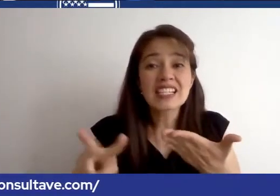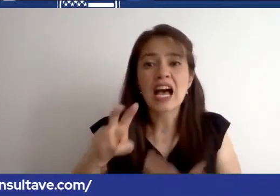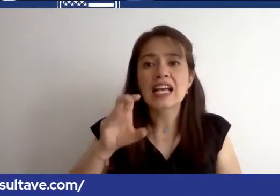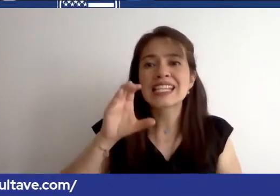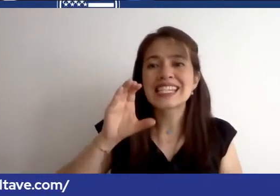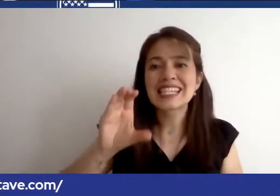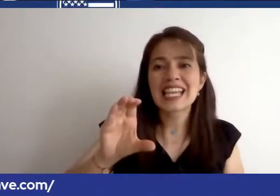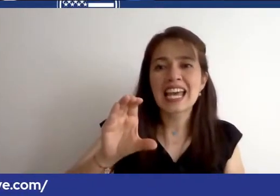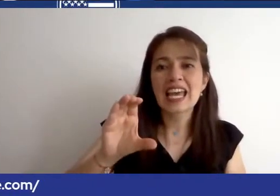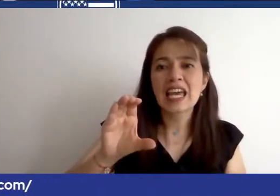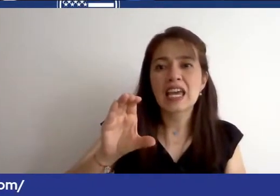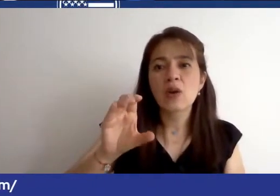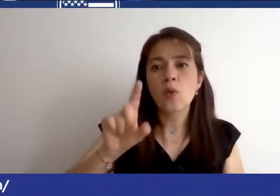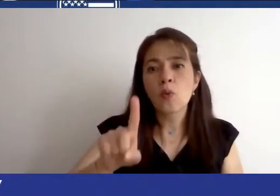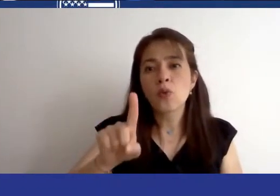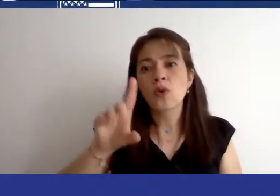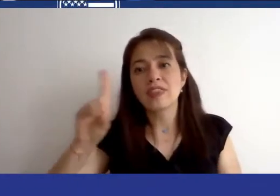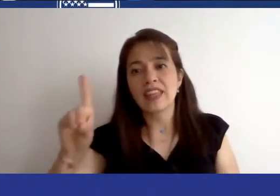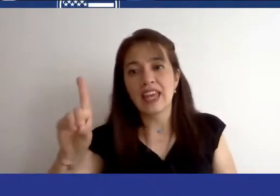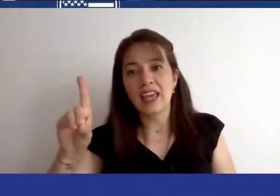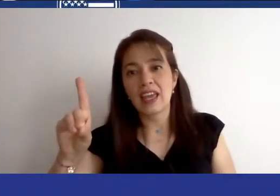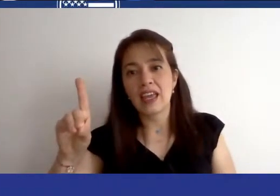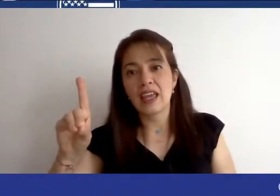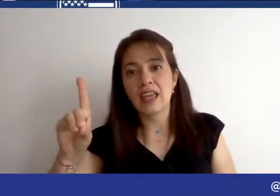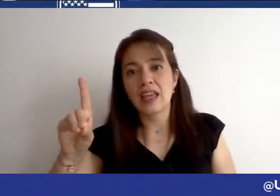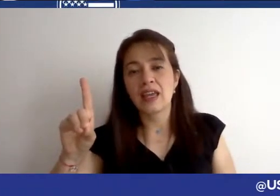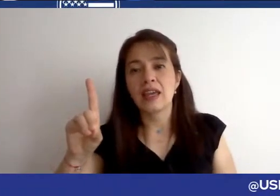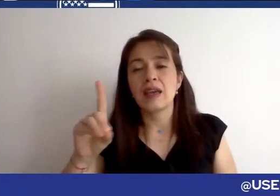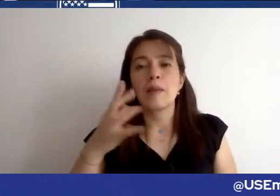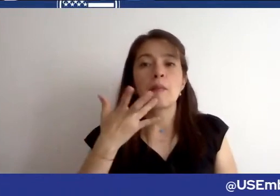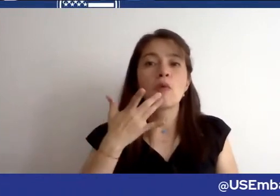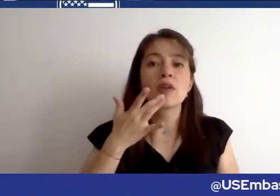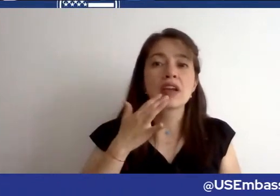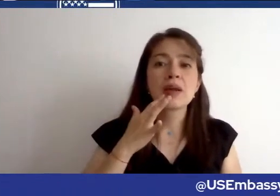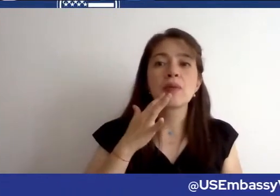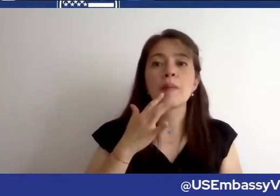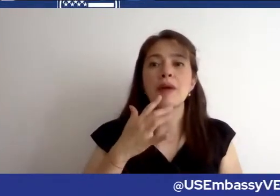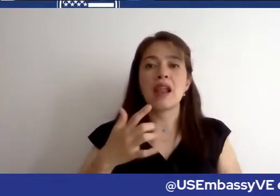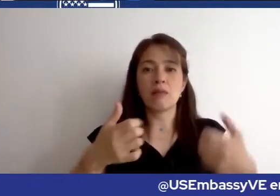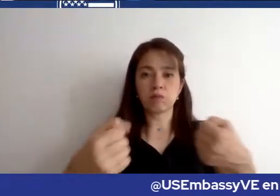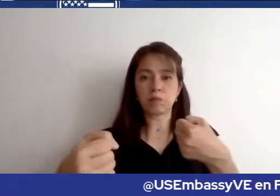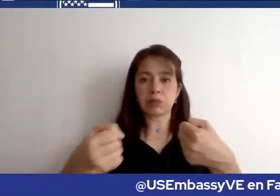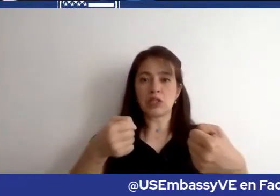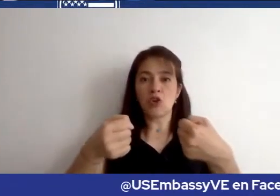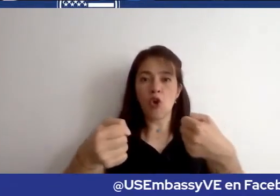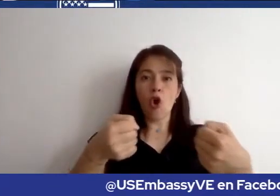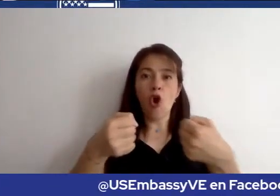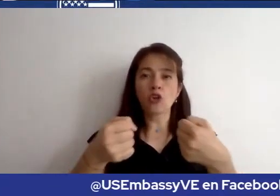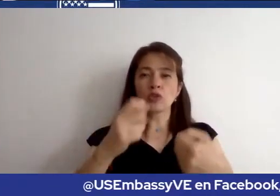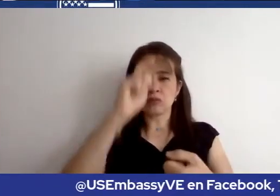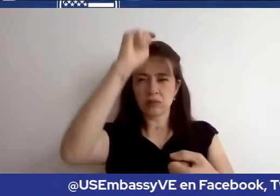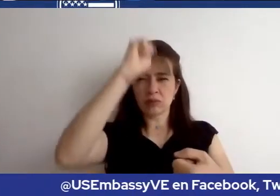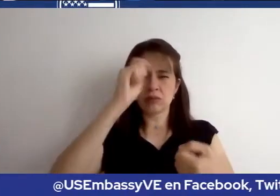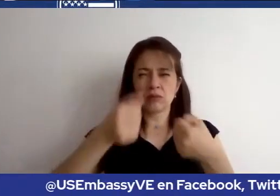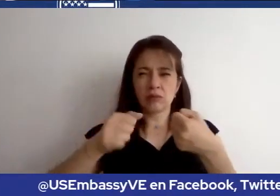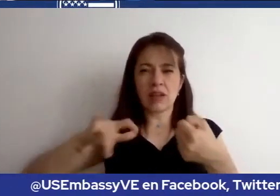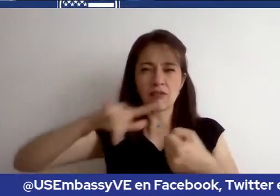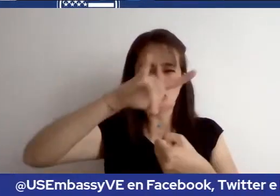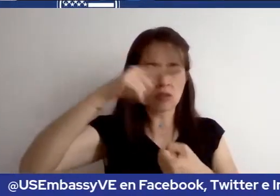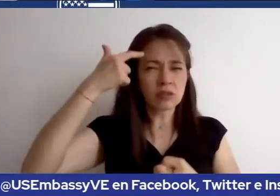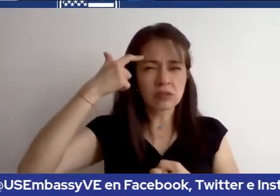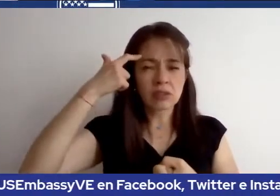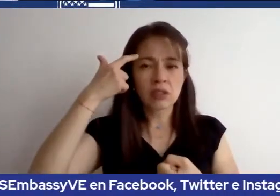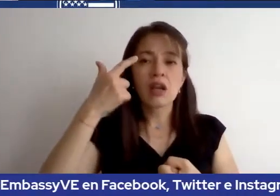-1D para, por ejemplo, los pilotos, los tripulantes, puede